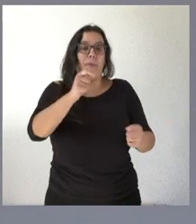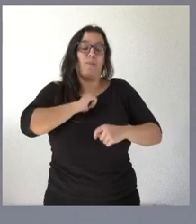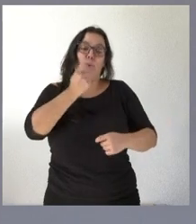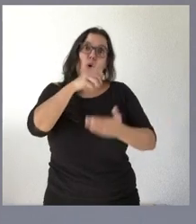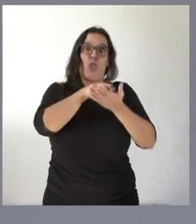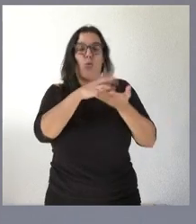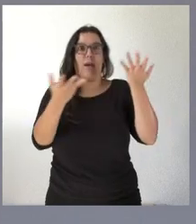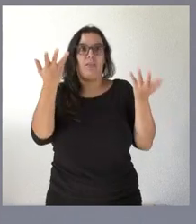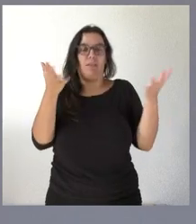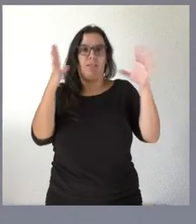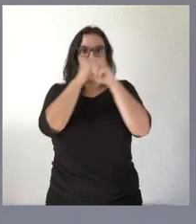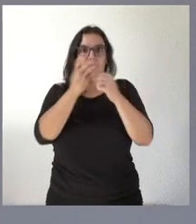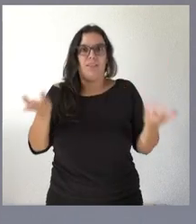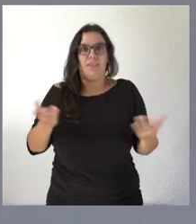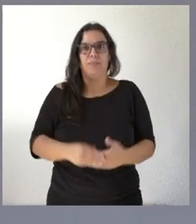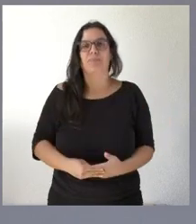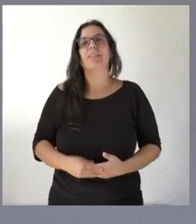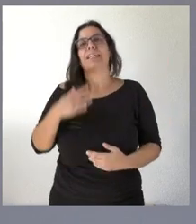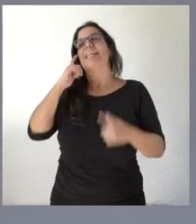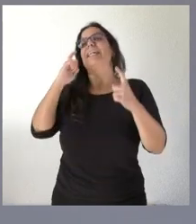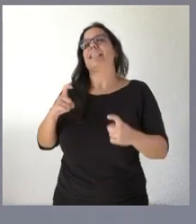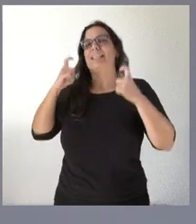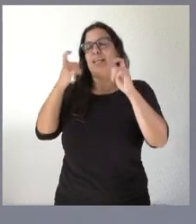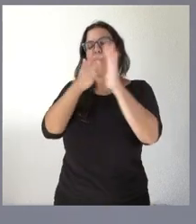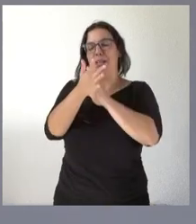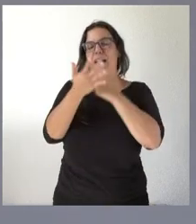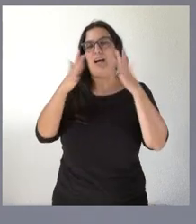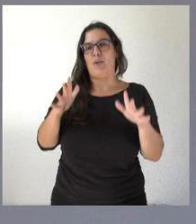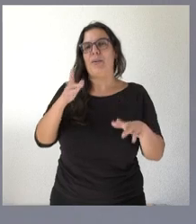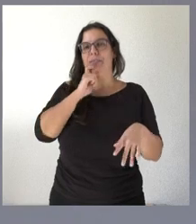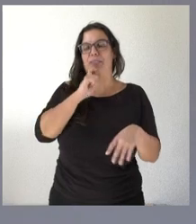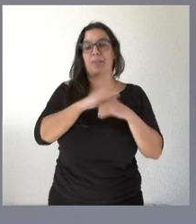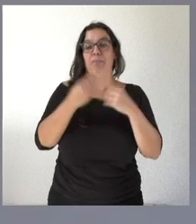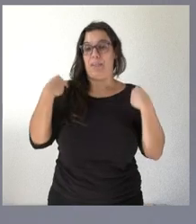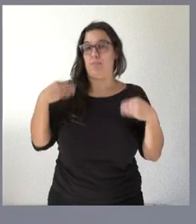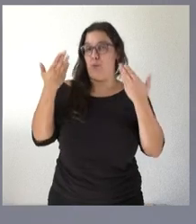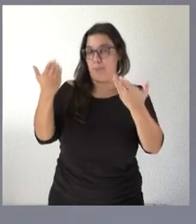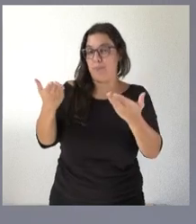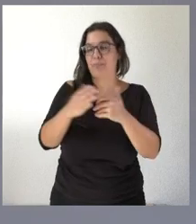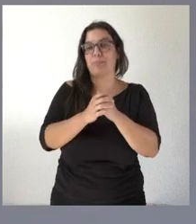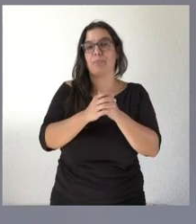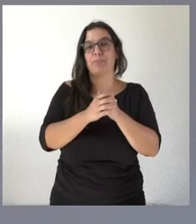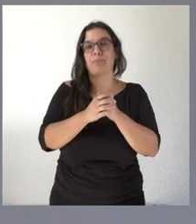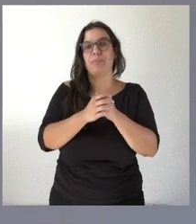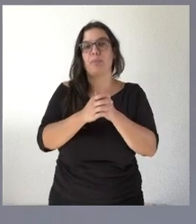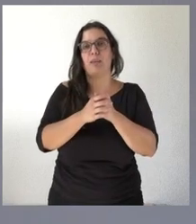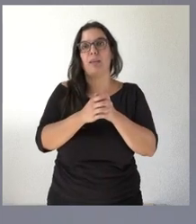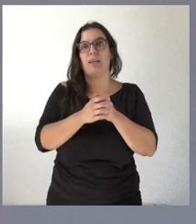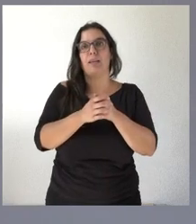pero que hace dudar a veces sí intentaré explicarlo dentro de la complejidad como usted bien ha dicho lo que nunca se